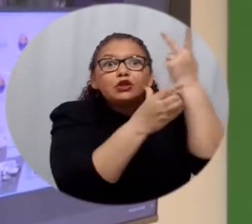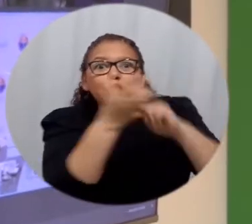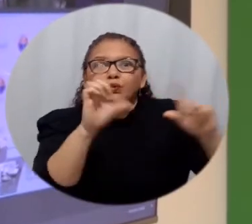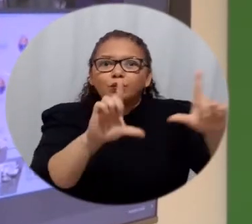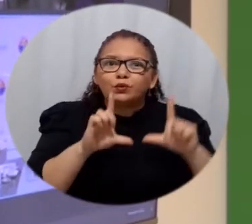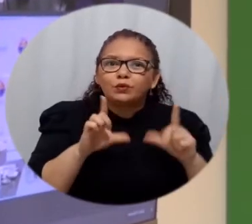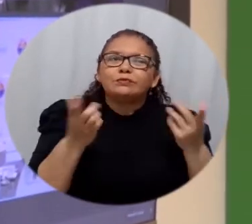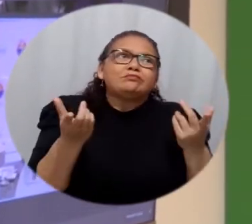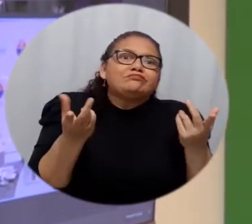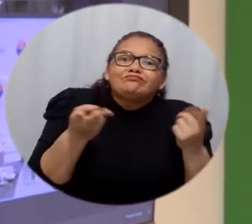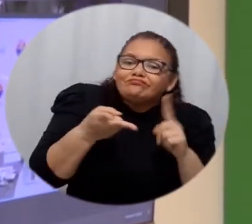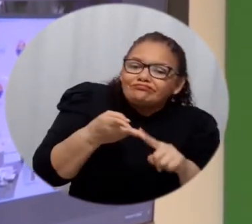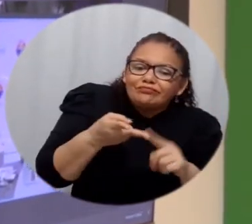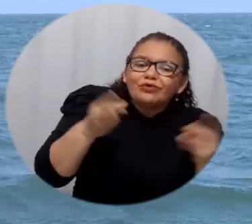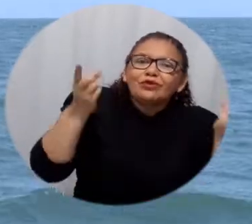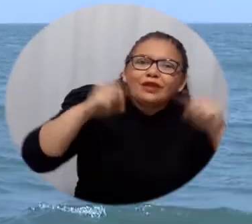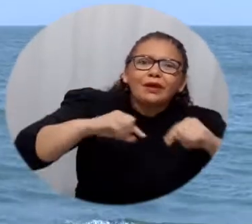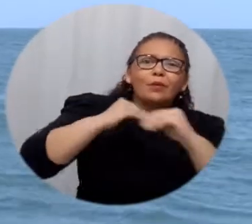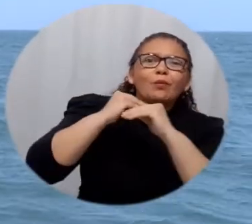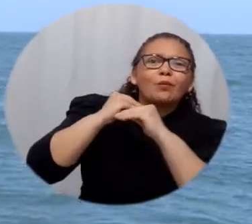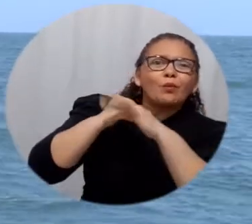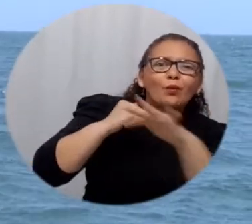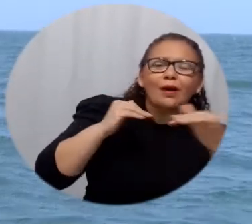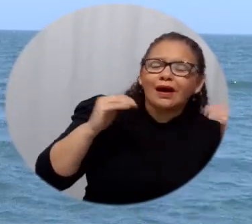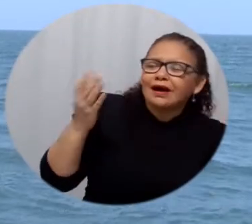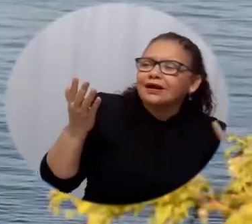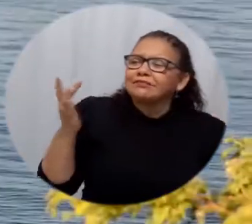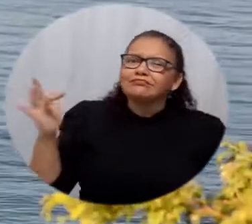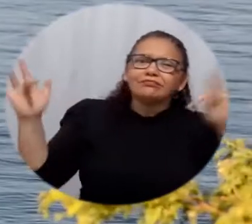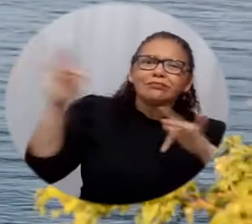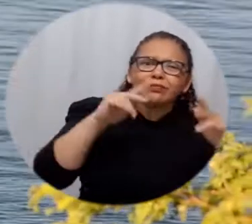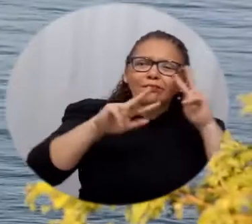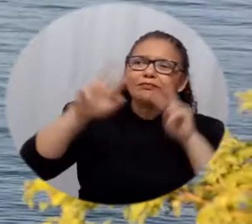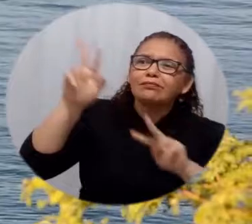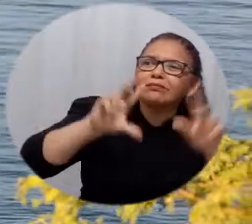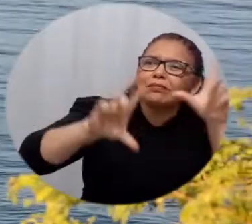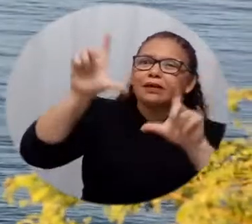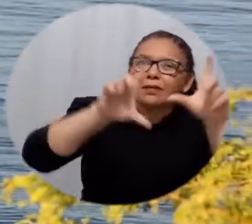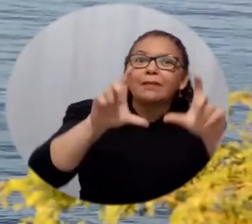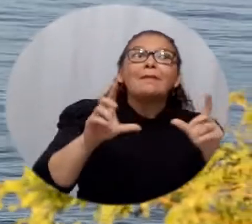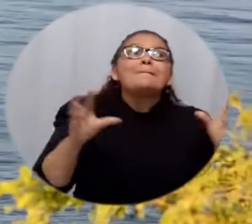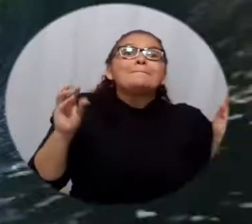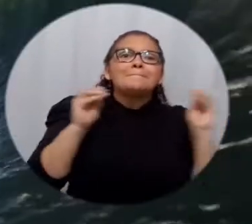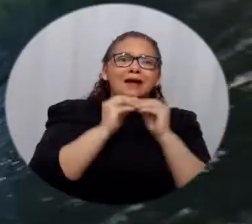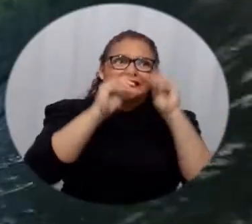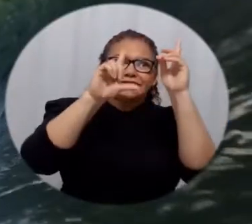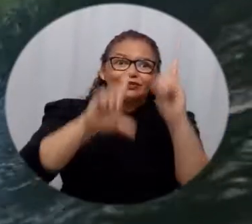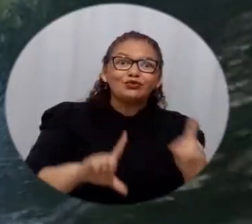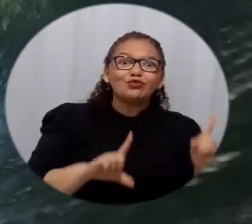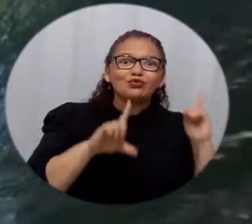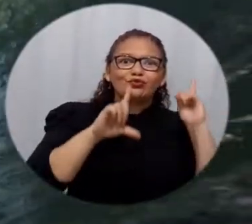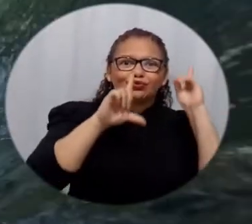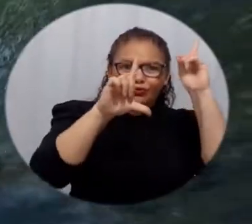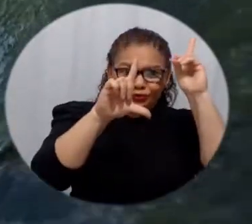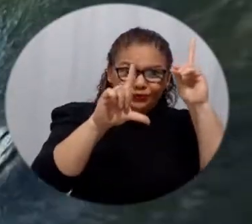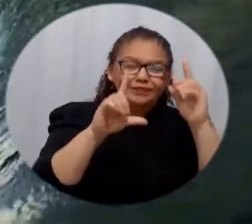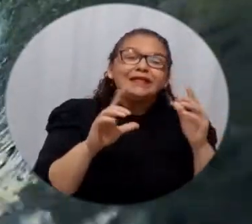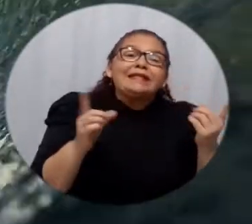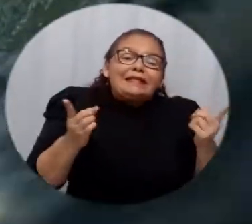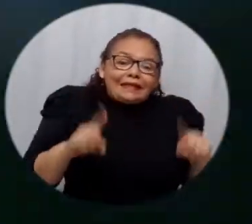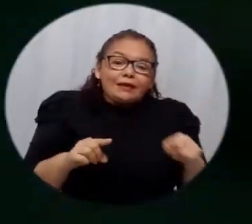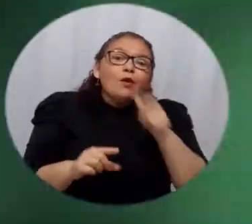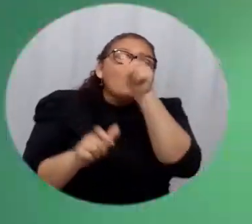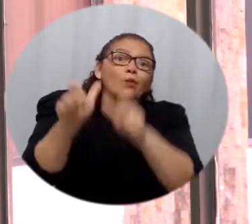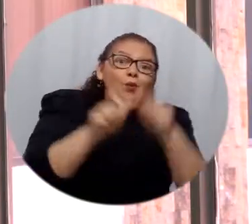titulación para también trabajar el tema de turismo y un doctorado y además de eso empezar a tener una